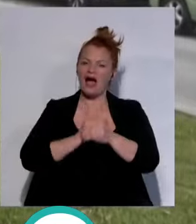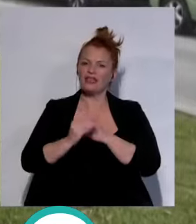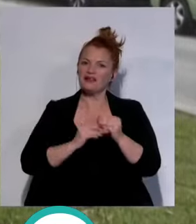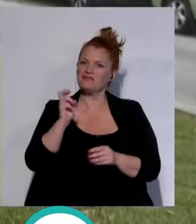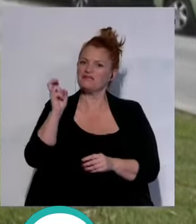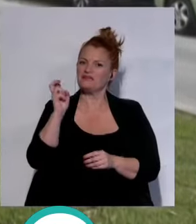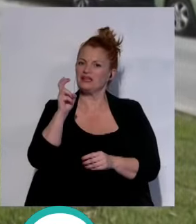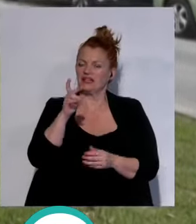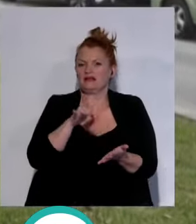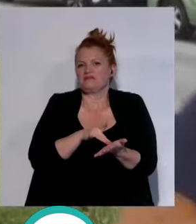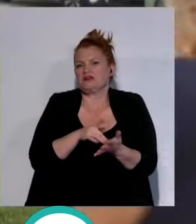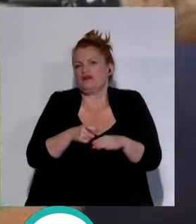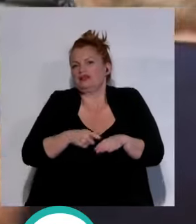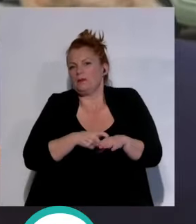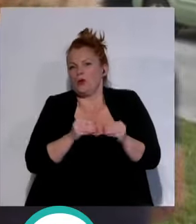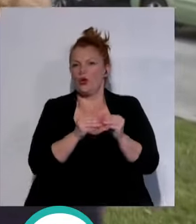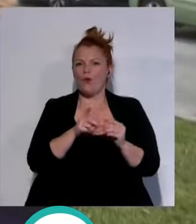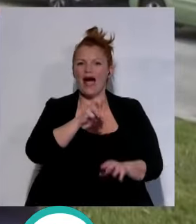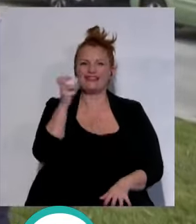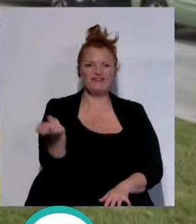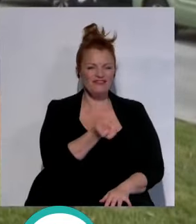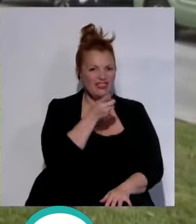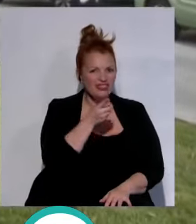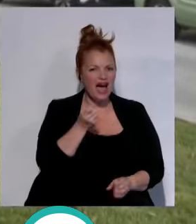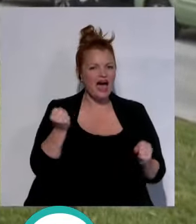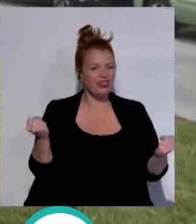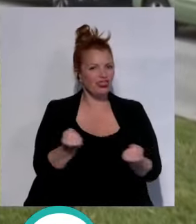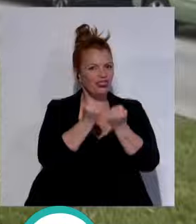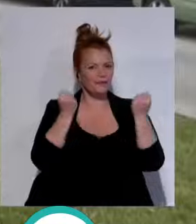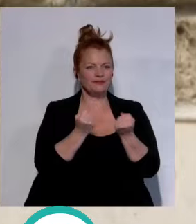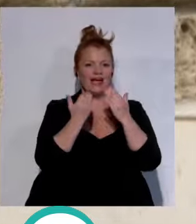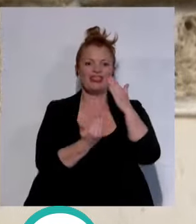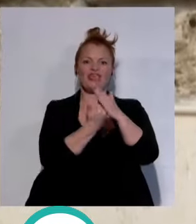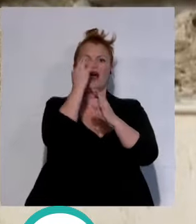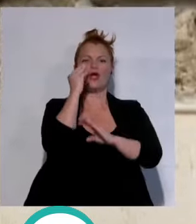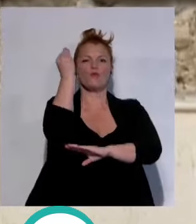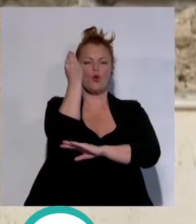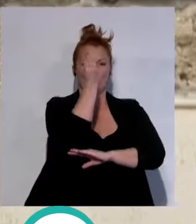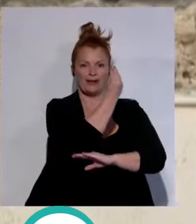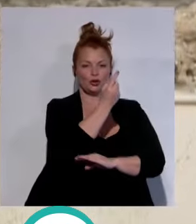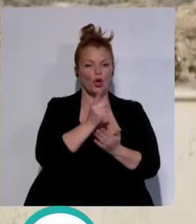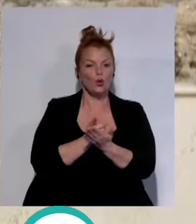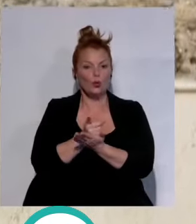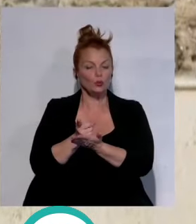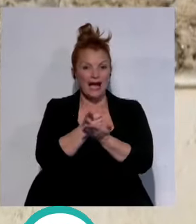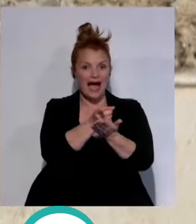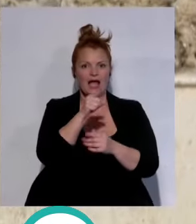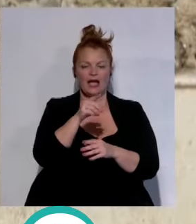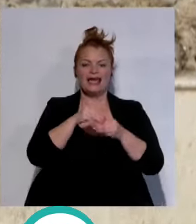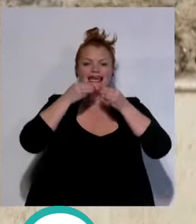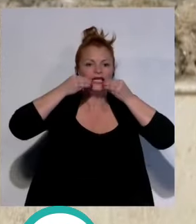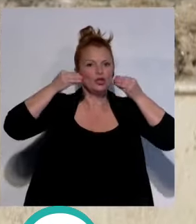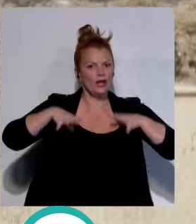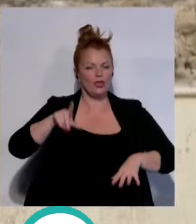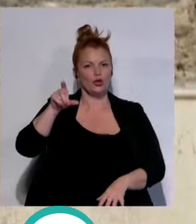este tipo de actividades precisamente el día de los monumentos la ruta realizada por el historiador